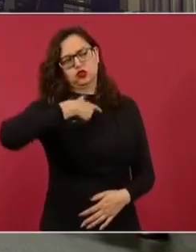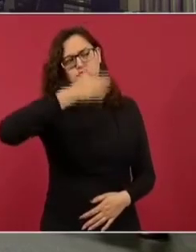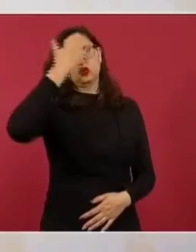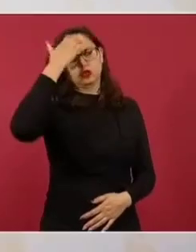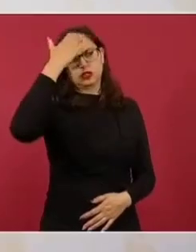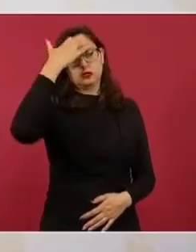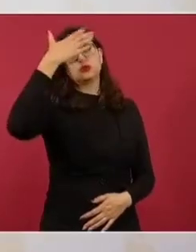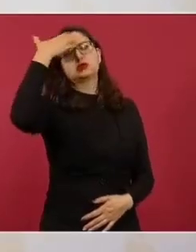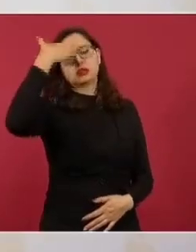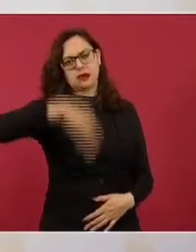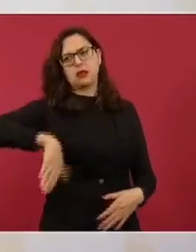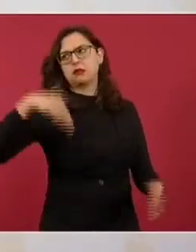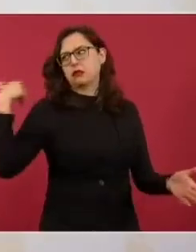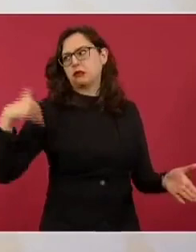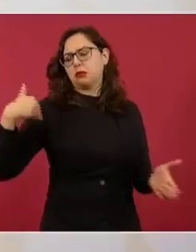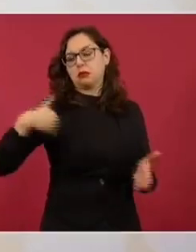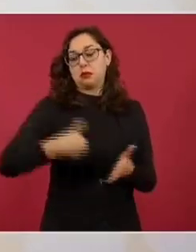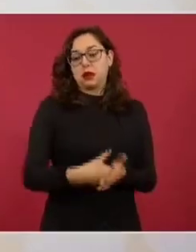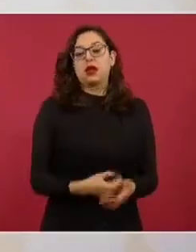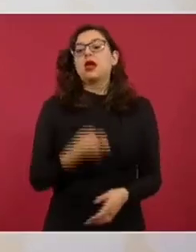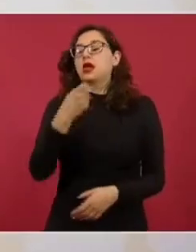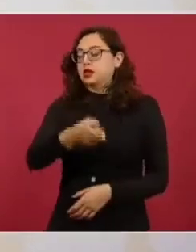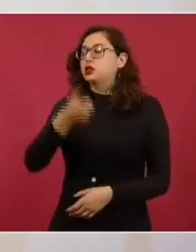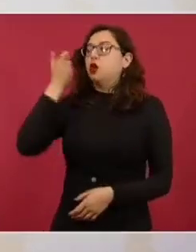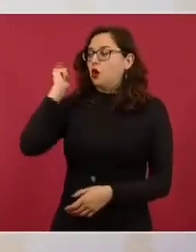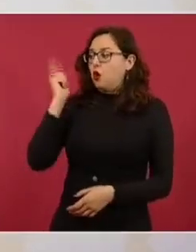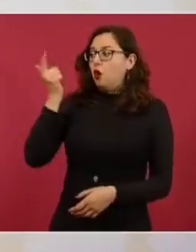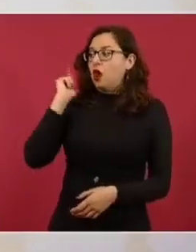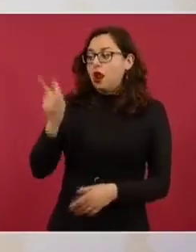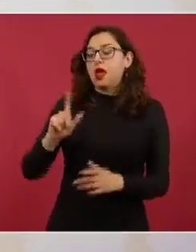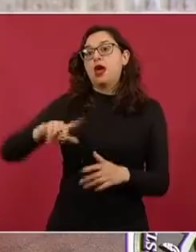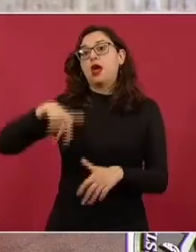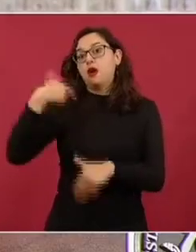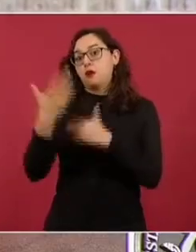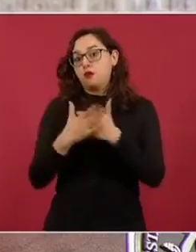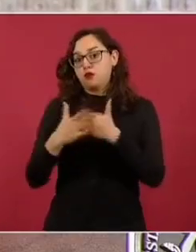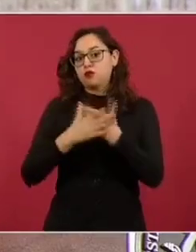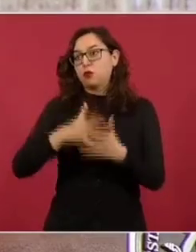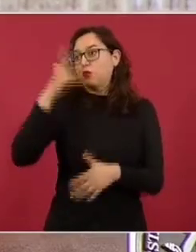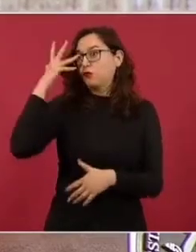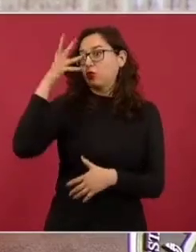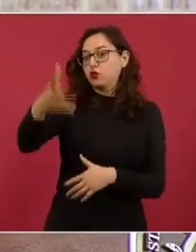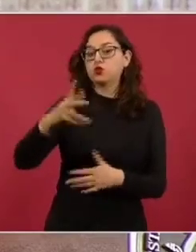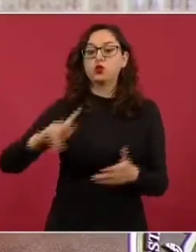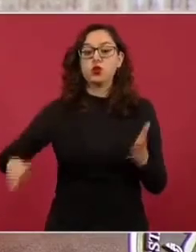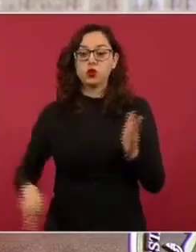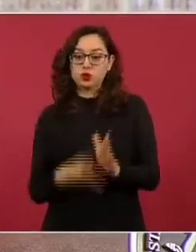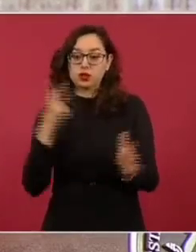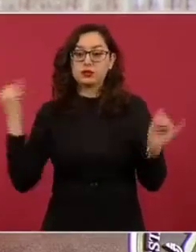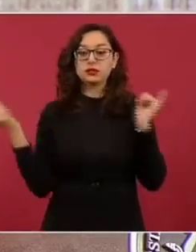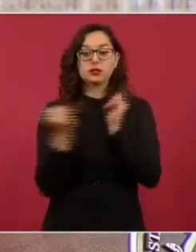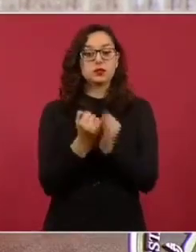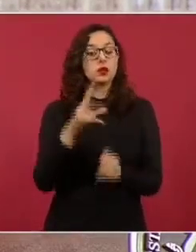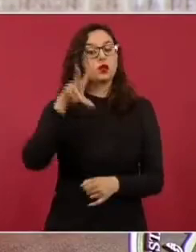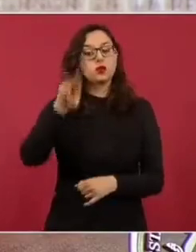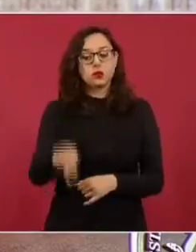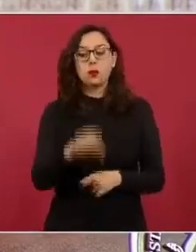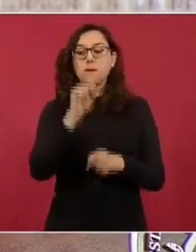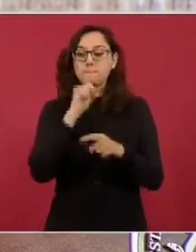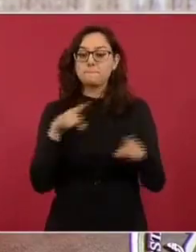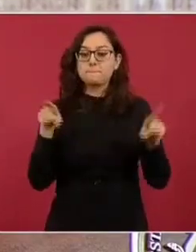no se repitan estas cosas. Es lo mismo que el caso de Ayotzinapa,